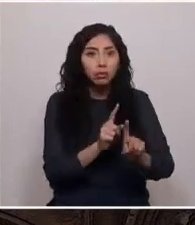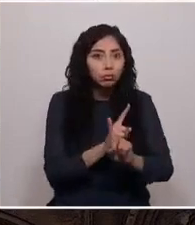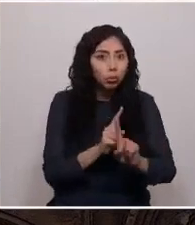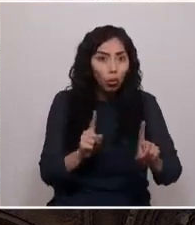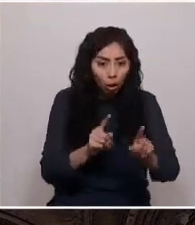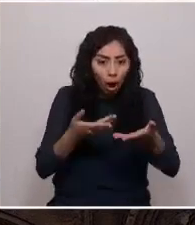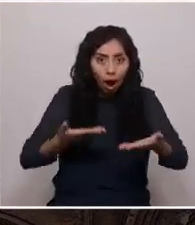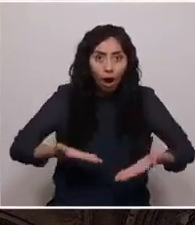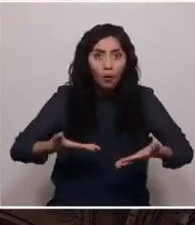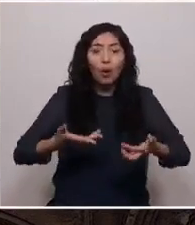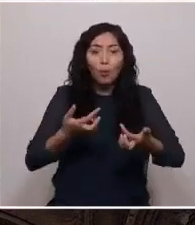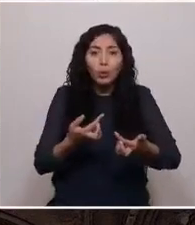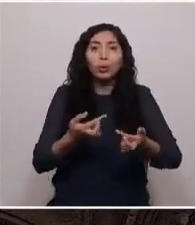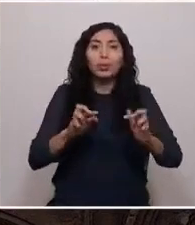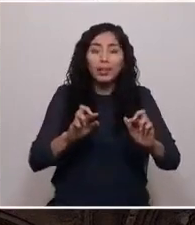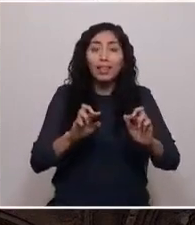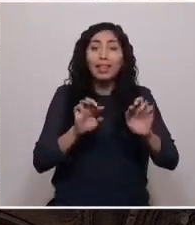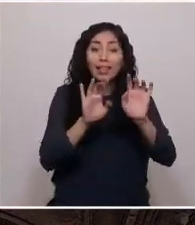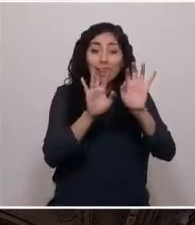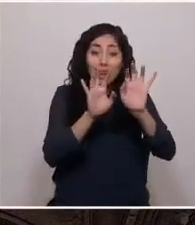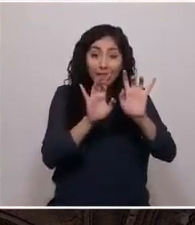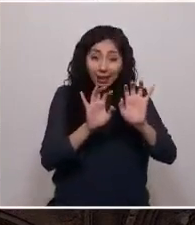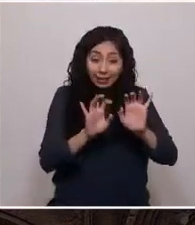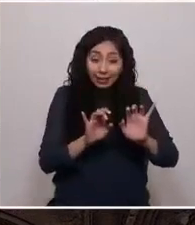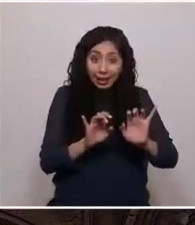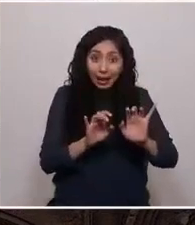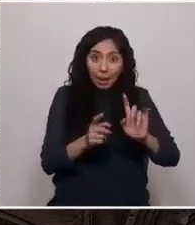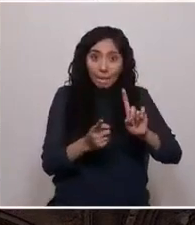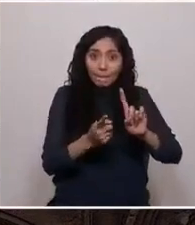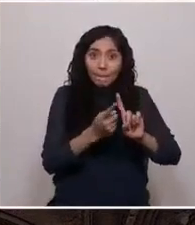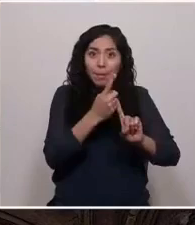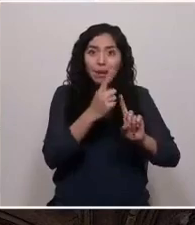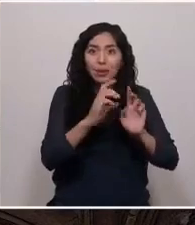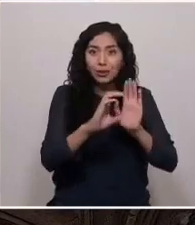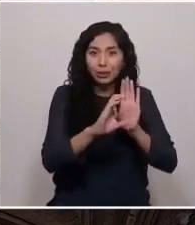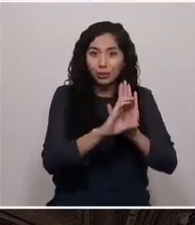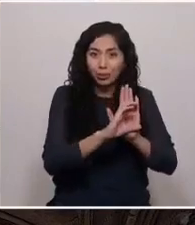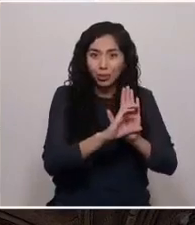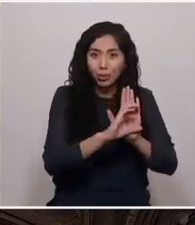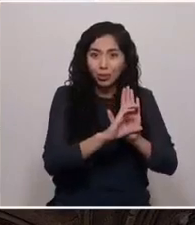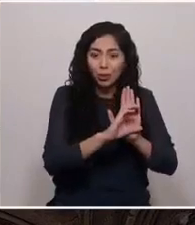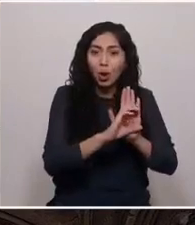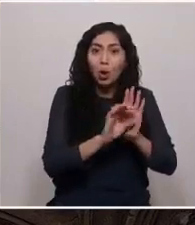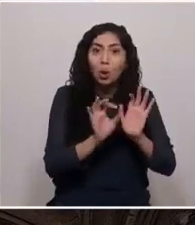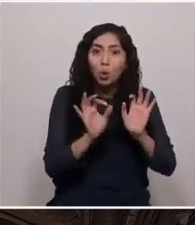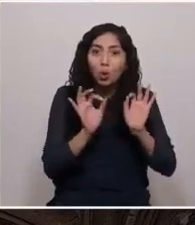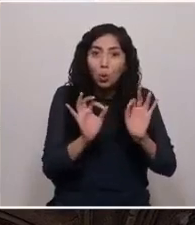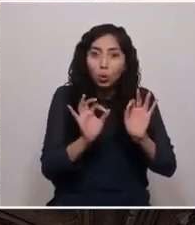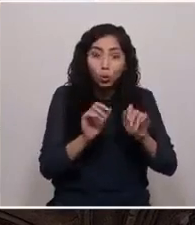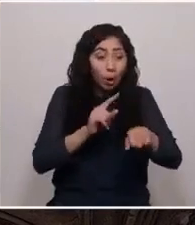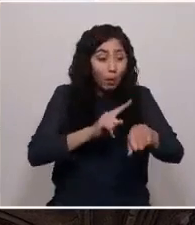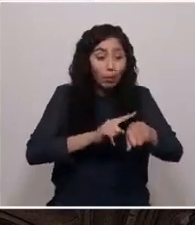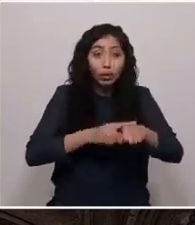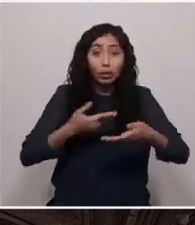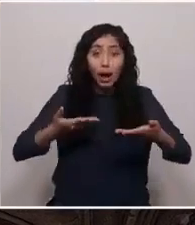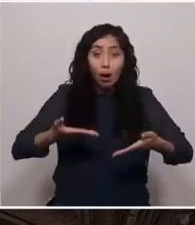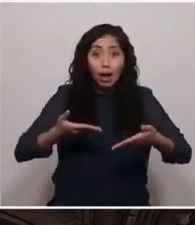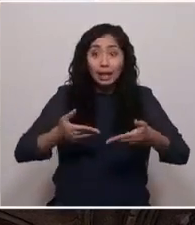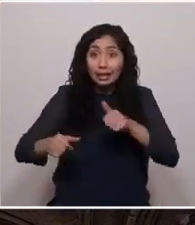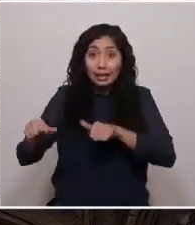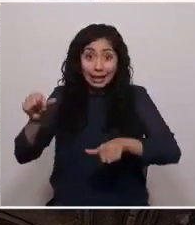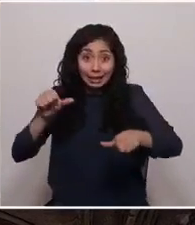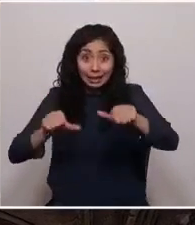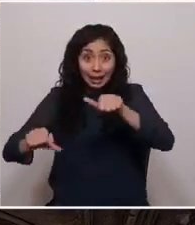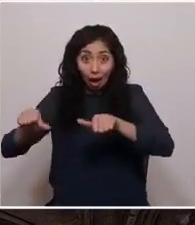oportunidad de redactar la primera constitución justo en el momento en que la ciencia confirma